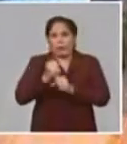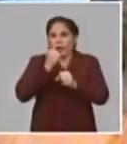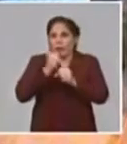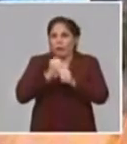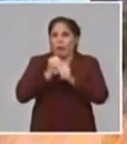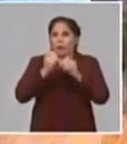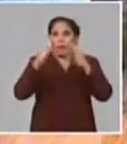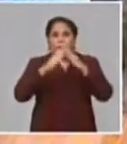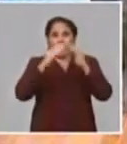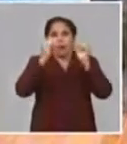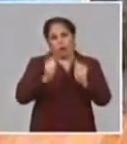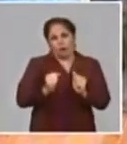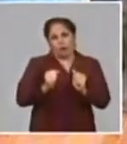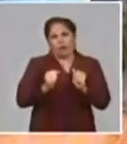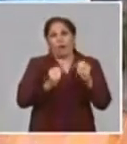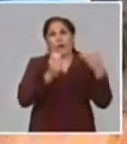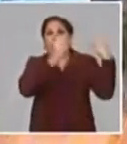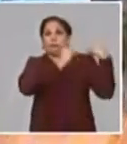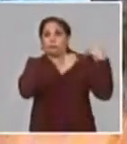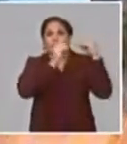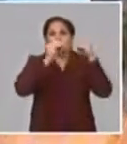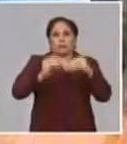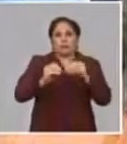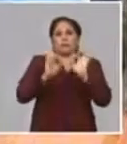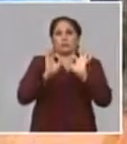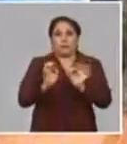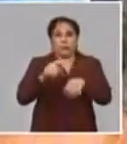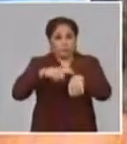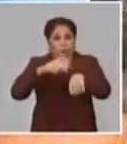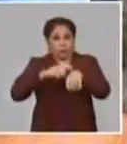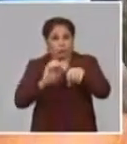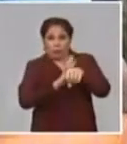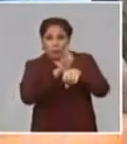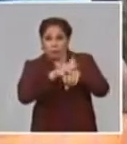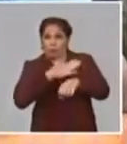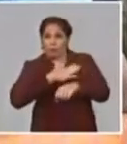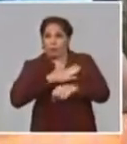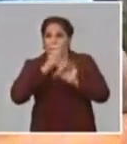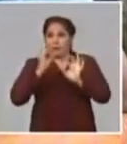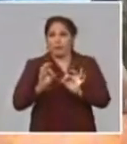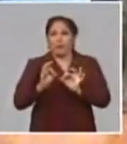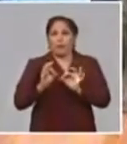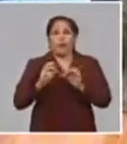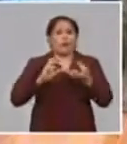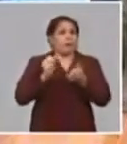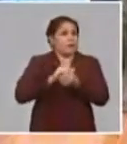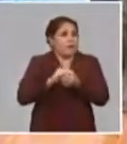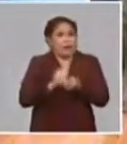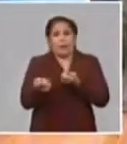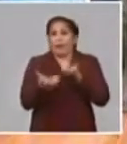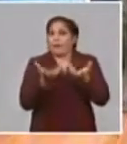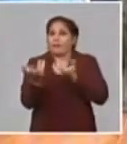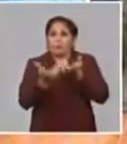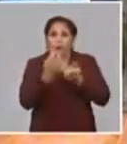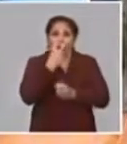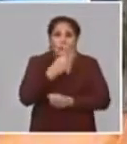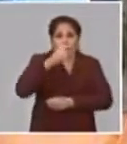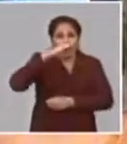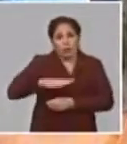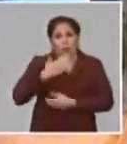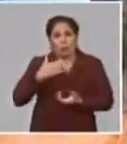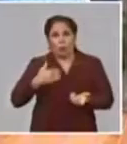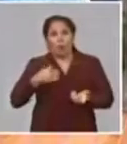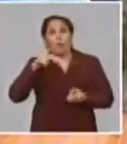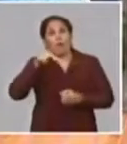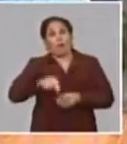carga tienen. Estamos en un momento en que esa propia carga que tenemos en el hogar, estamos en un